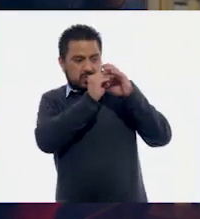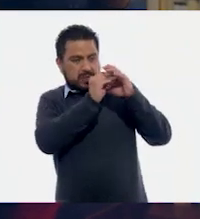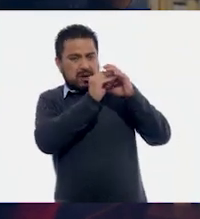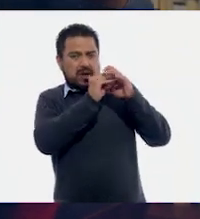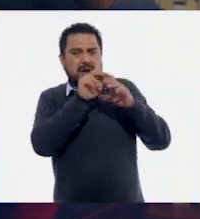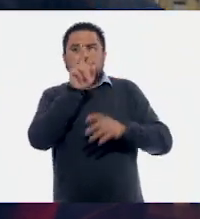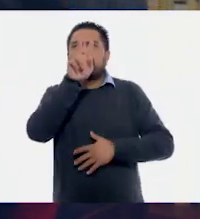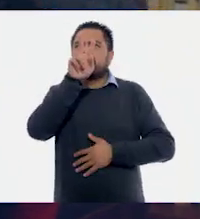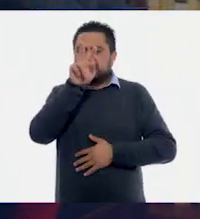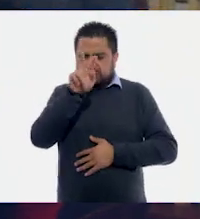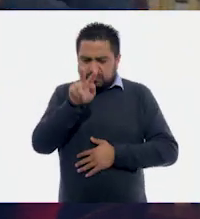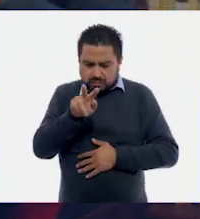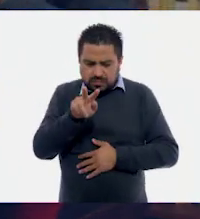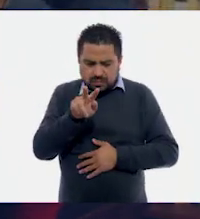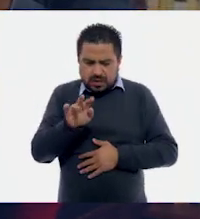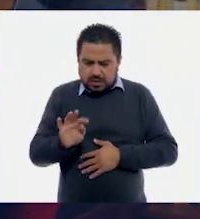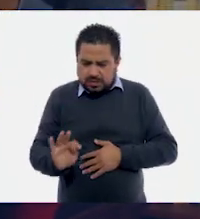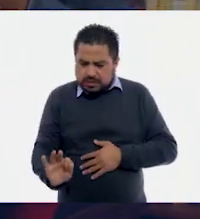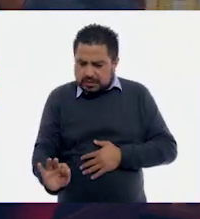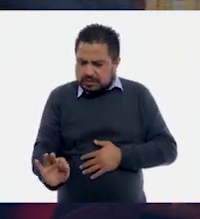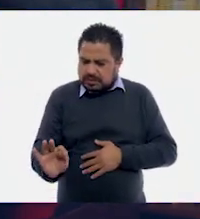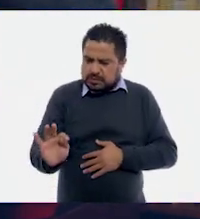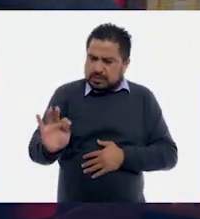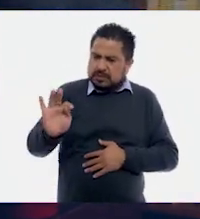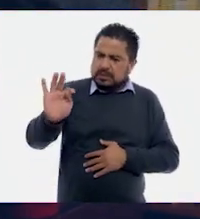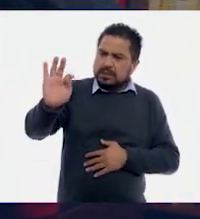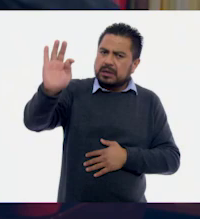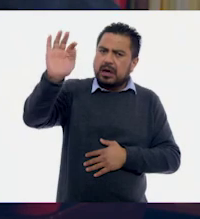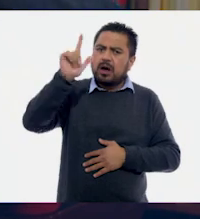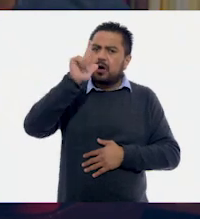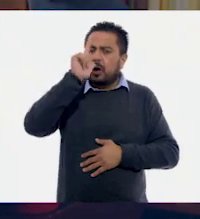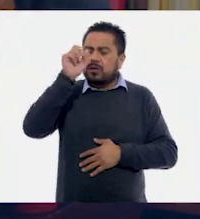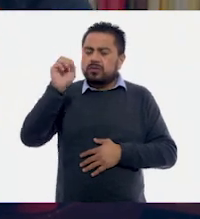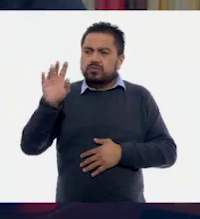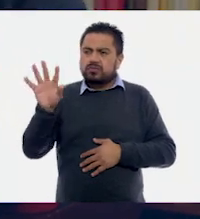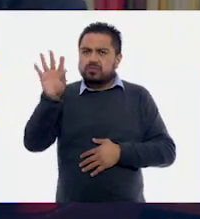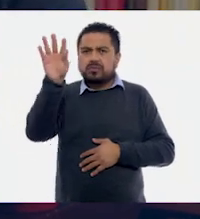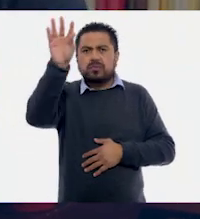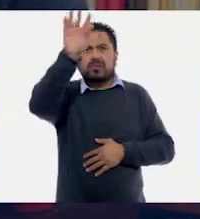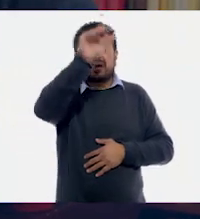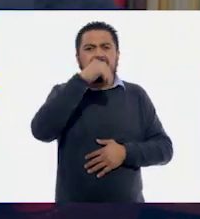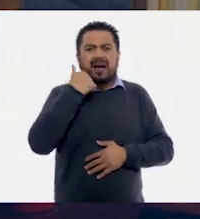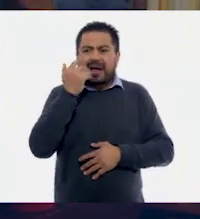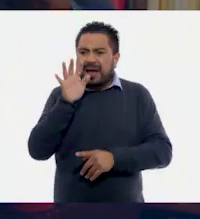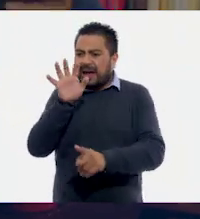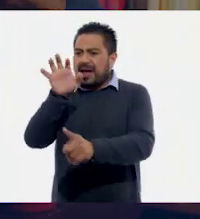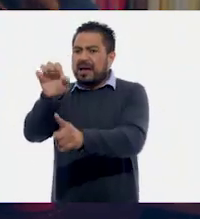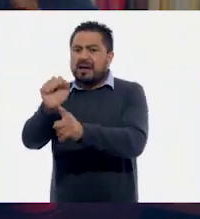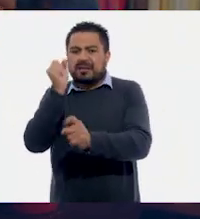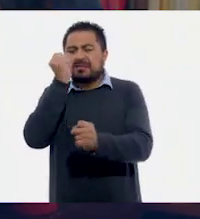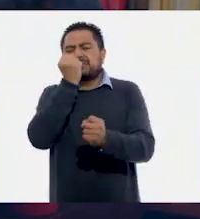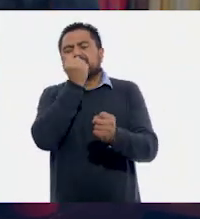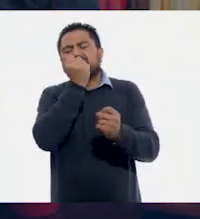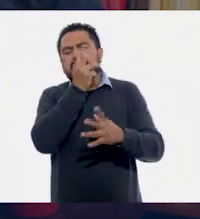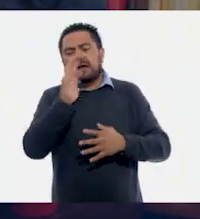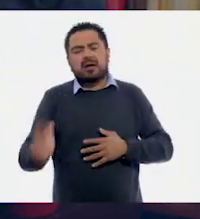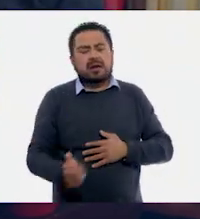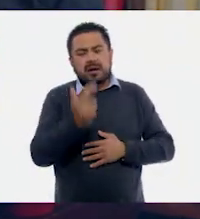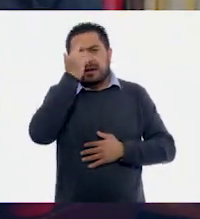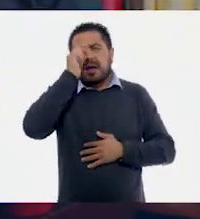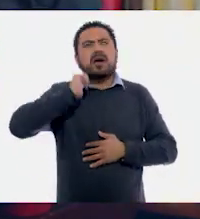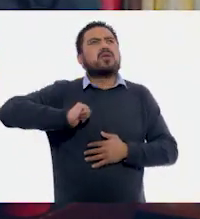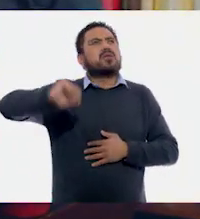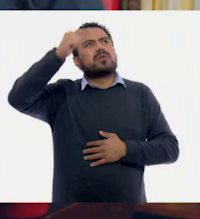la vista, luciérnagas que se encendían y se apagaban y queríamos ir por ellas. Hermosos recuerdos de esas